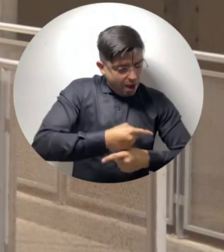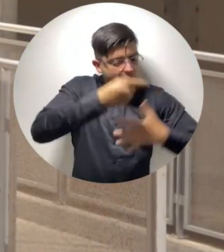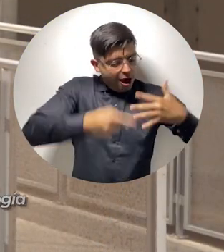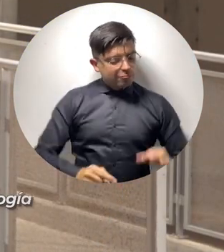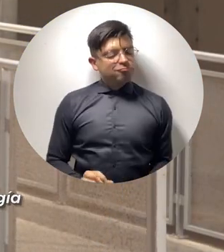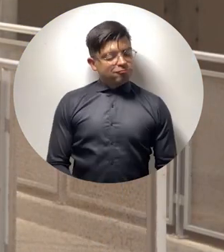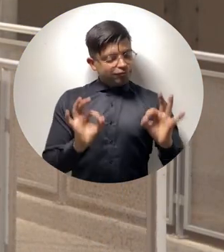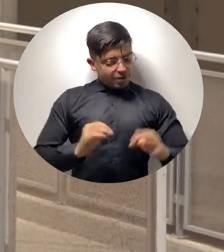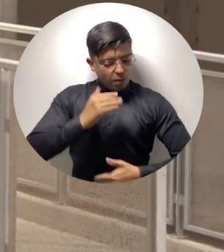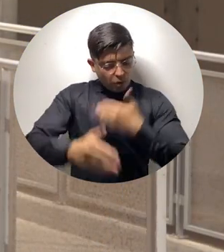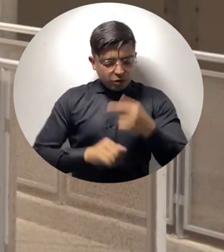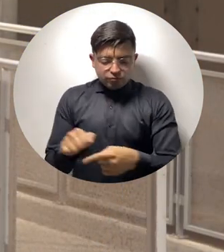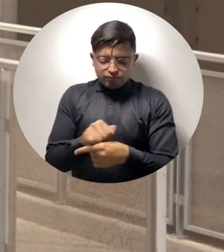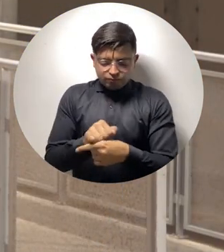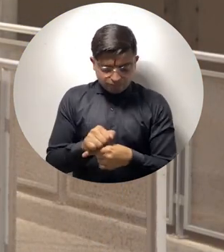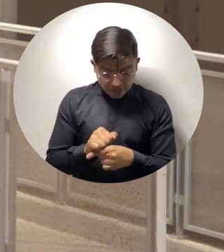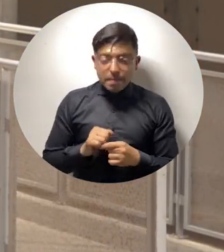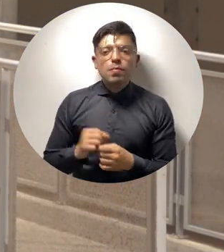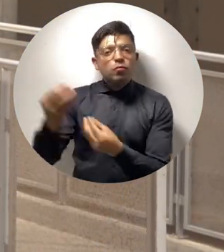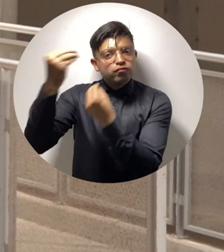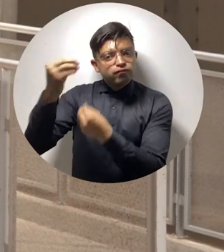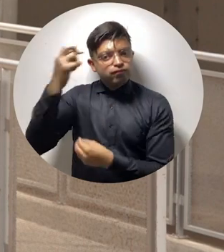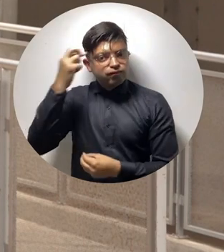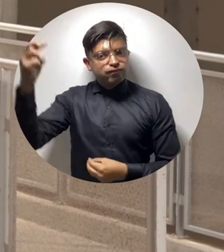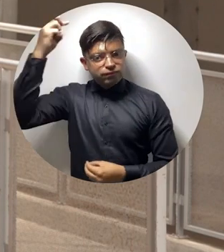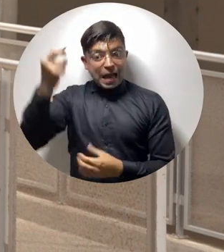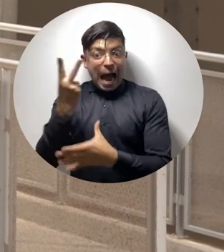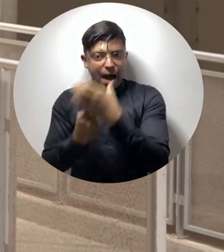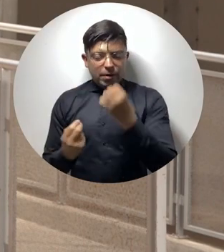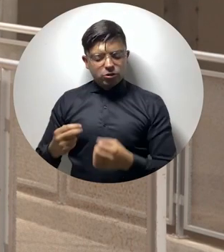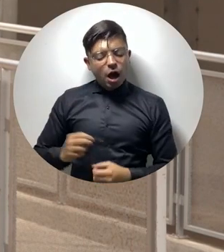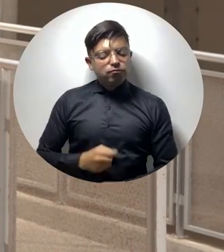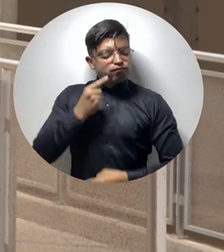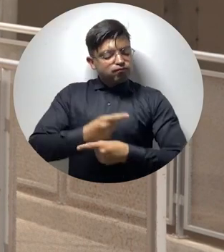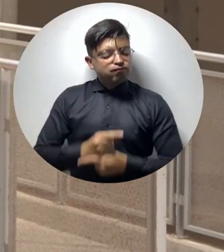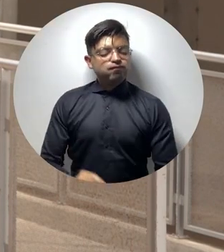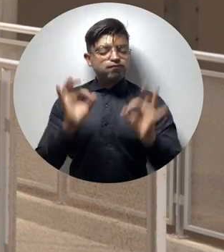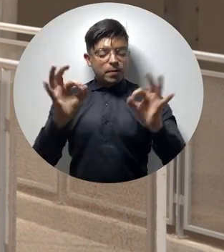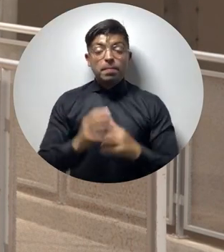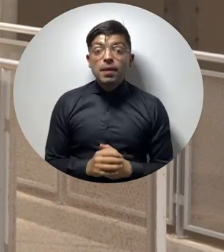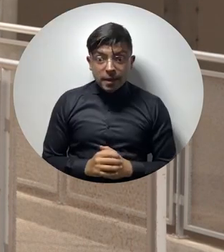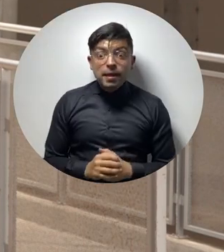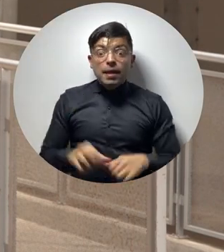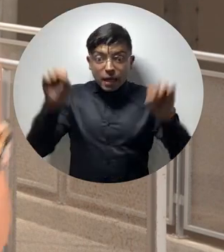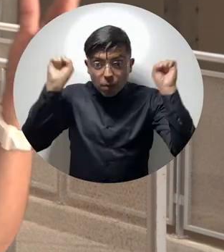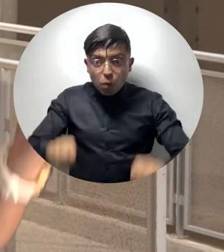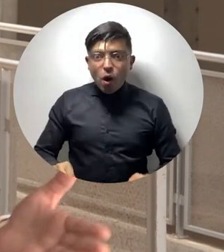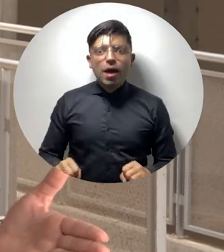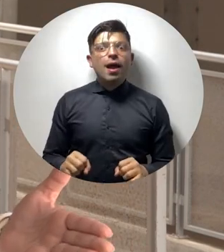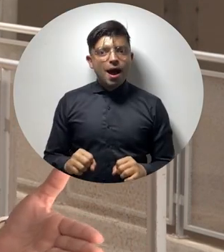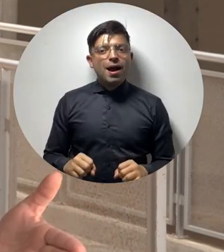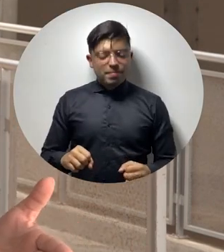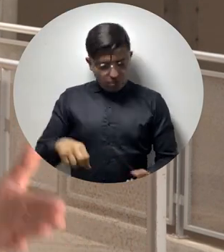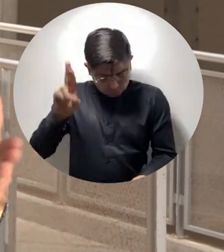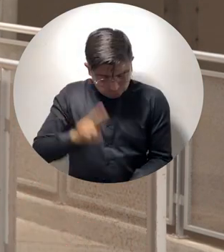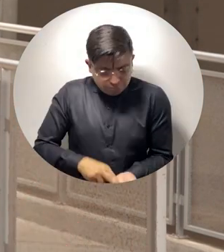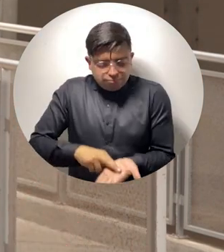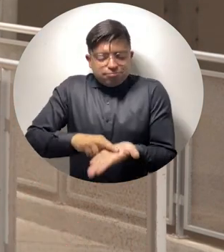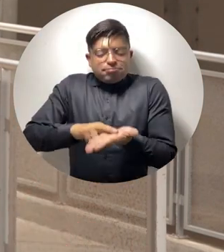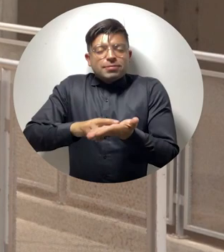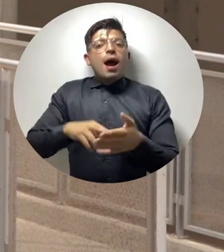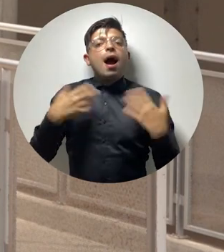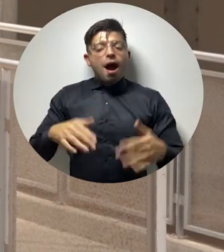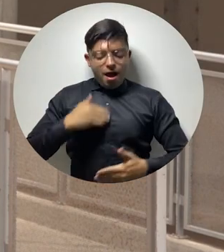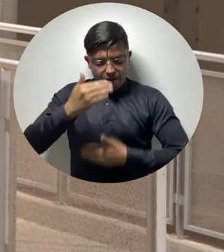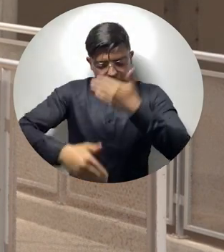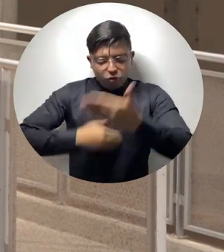proceso de la práctica formativa y profesional y que puedan finalmente retomar su